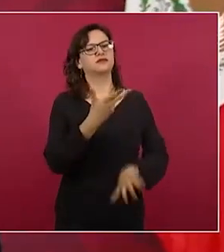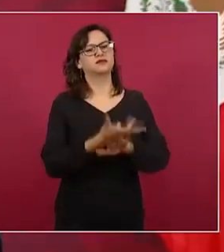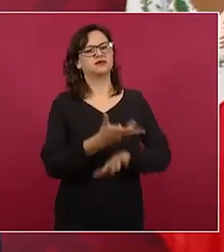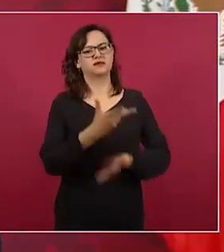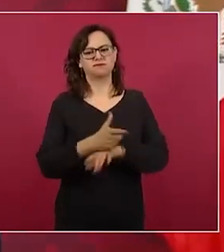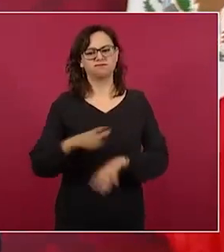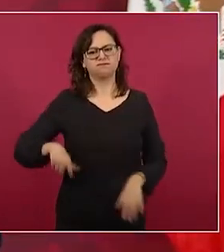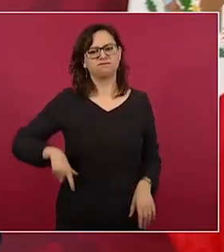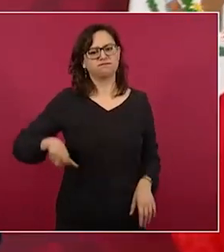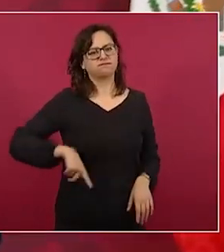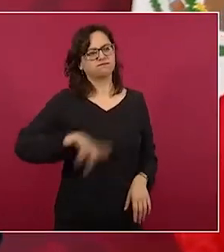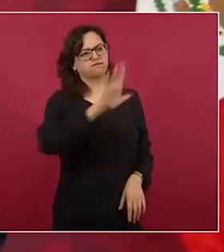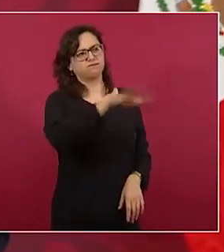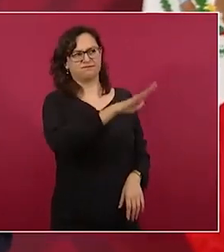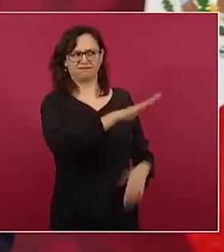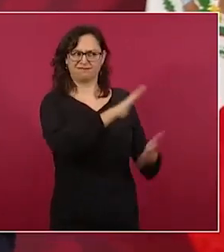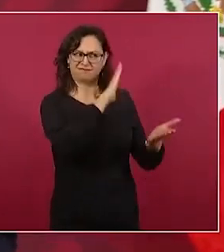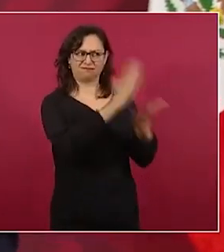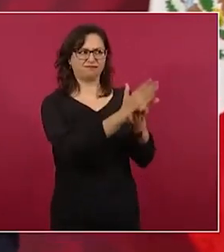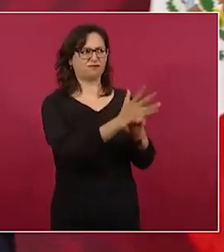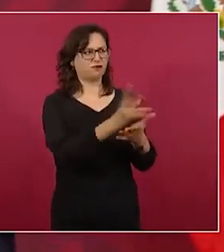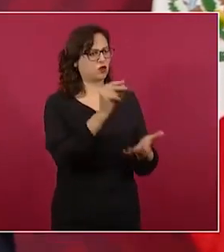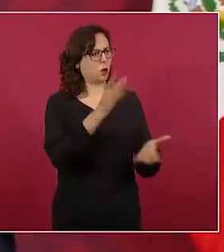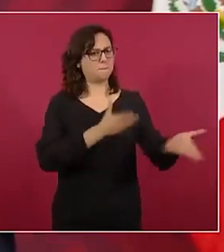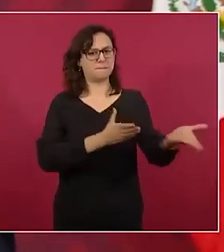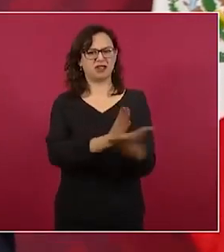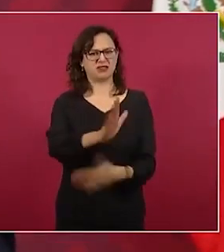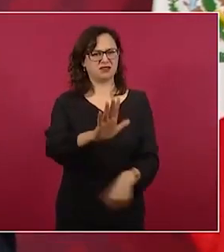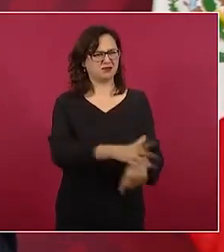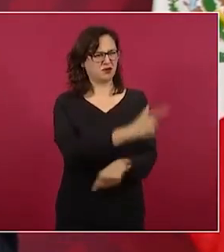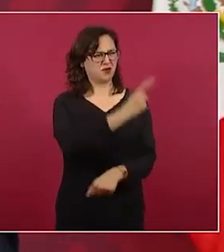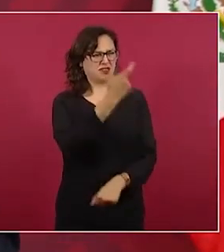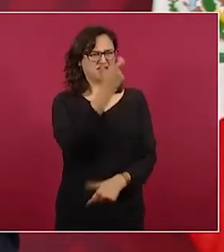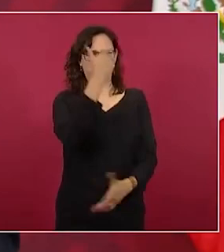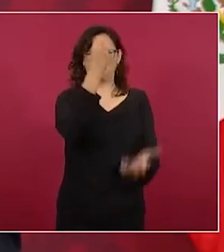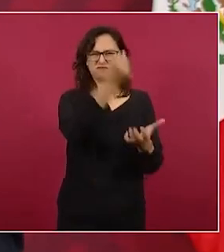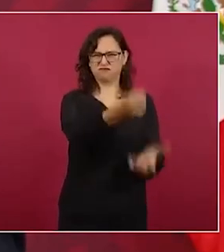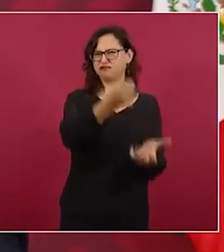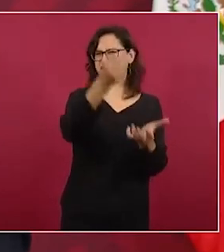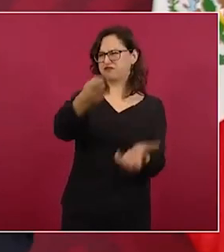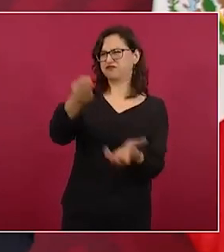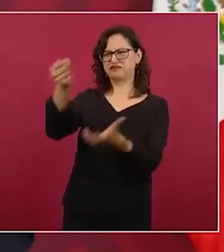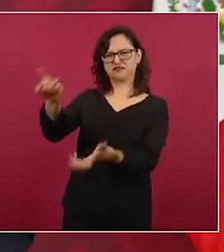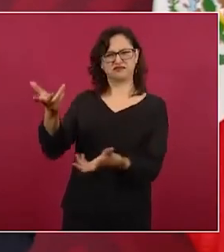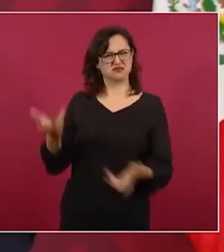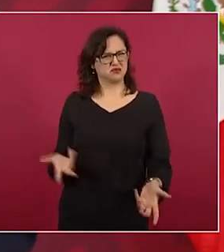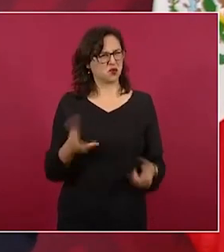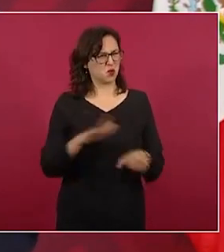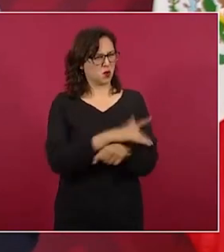ya no intervenga apoyando a estos grupos